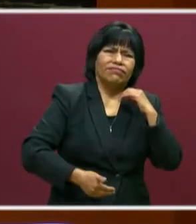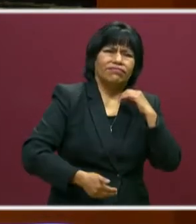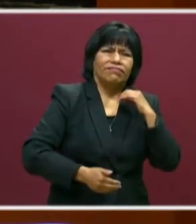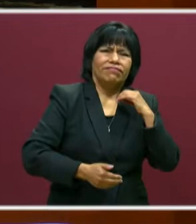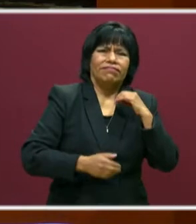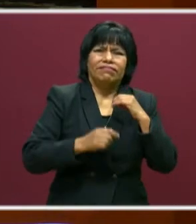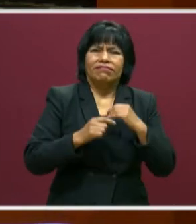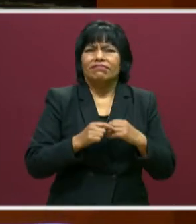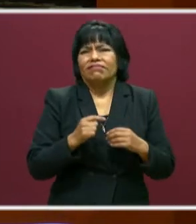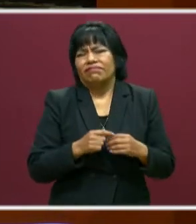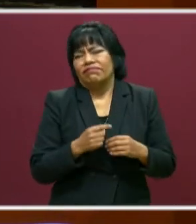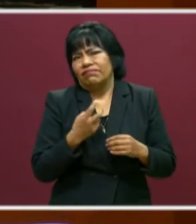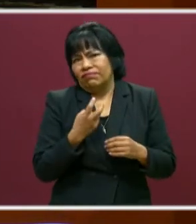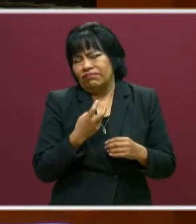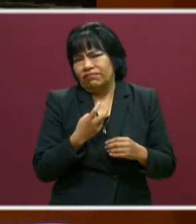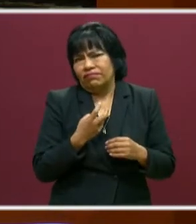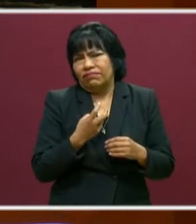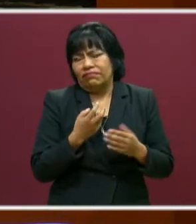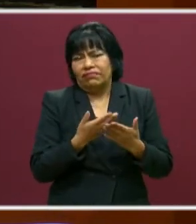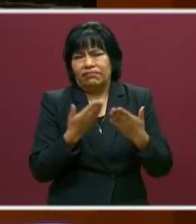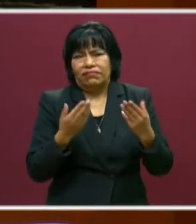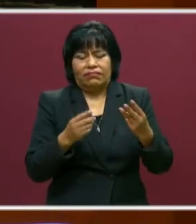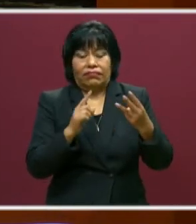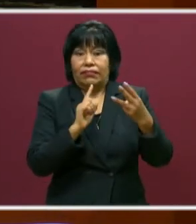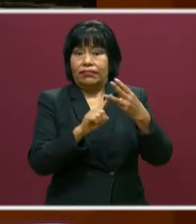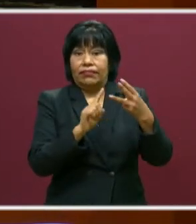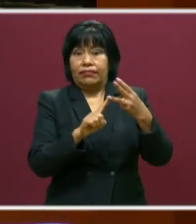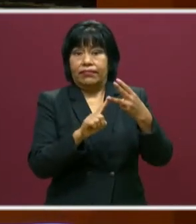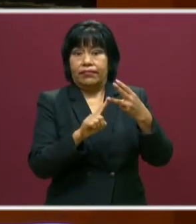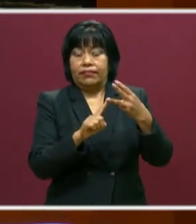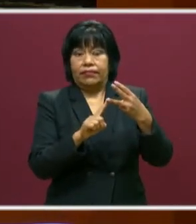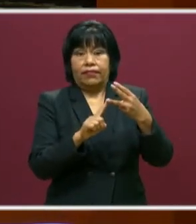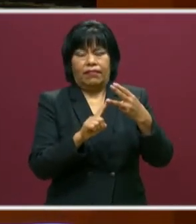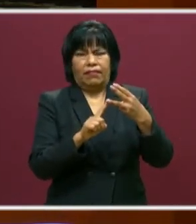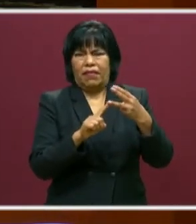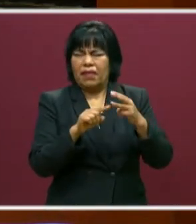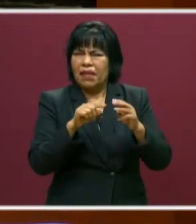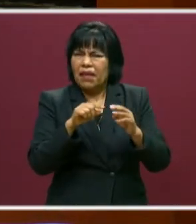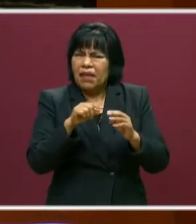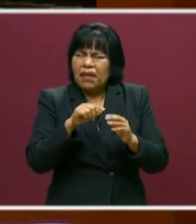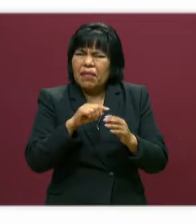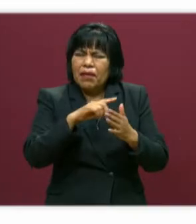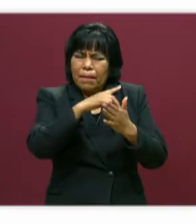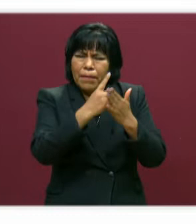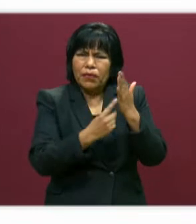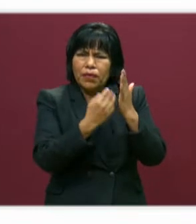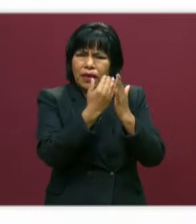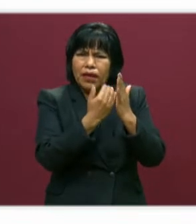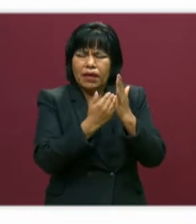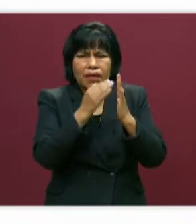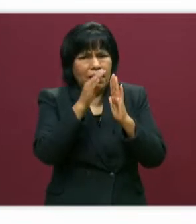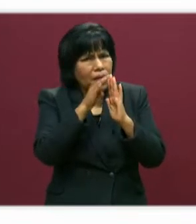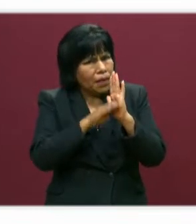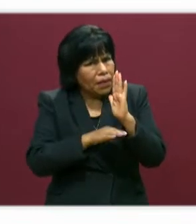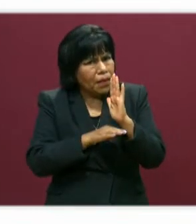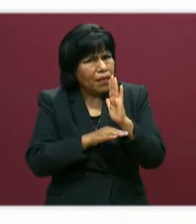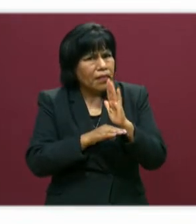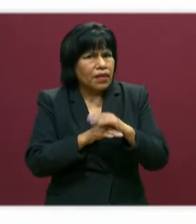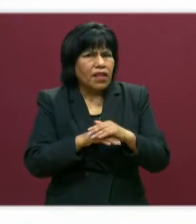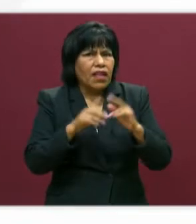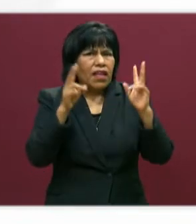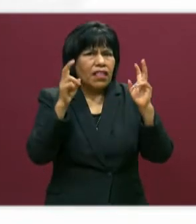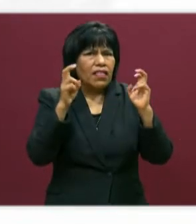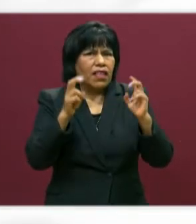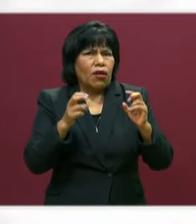estos principios son muy valiosos. Luego el tres dice, menos currículos sobrecargados de contenidos que intentan abarcar todos los